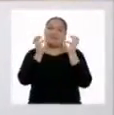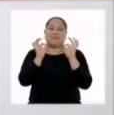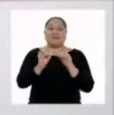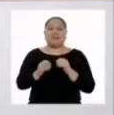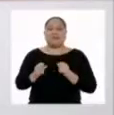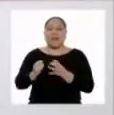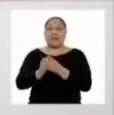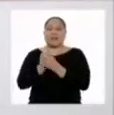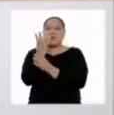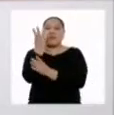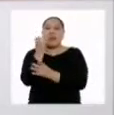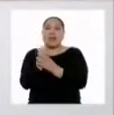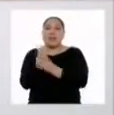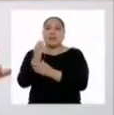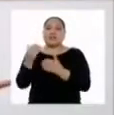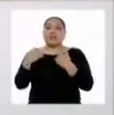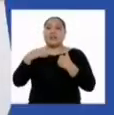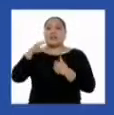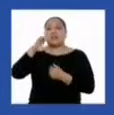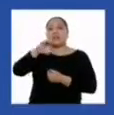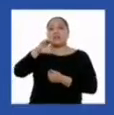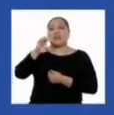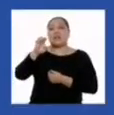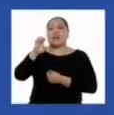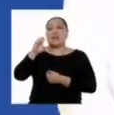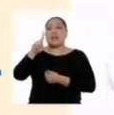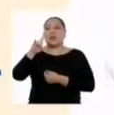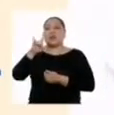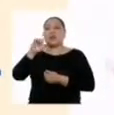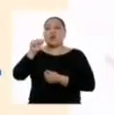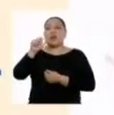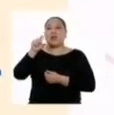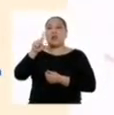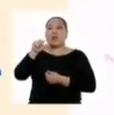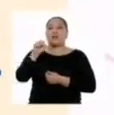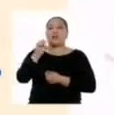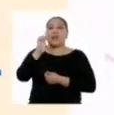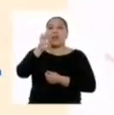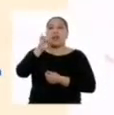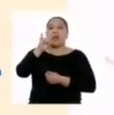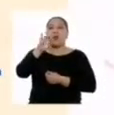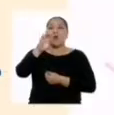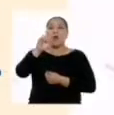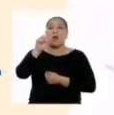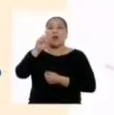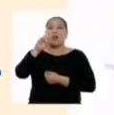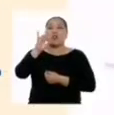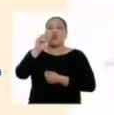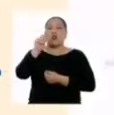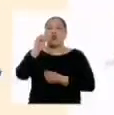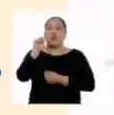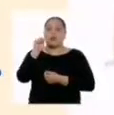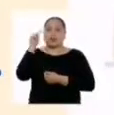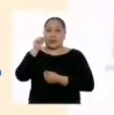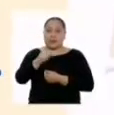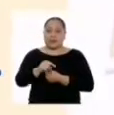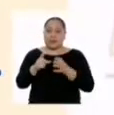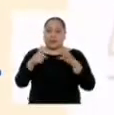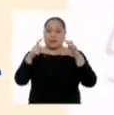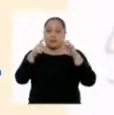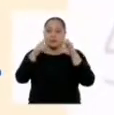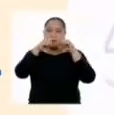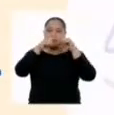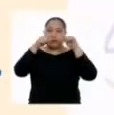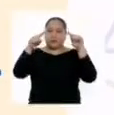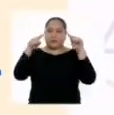plantas están formadas por células eucariotas. Estas células se caracterizan por su forma poligonal